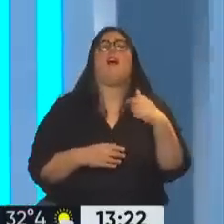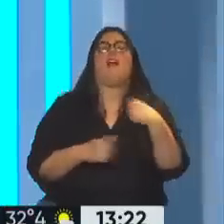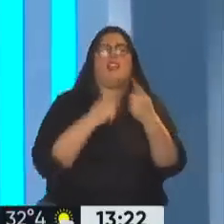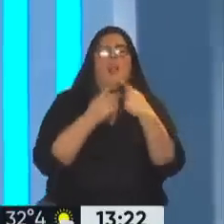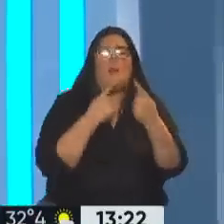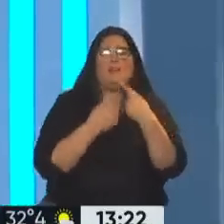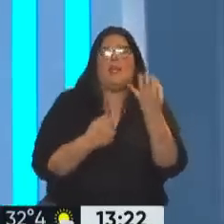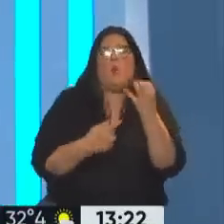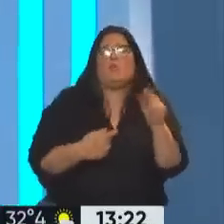Edición Internacional.